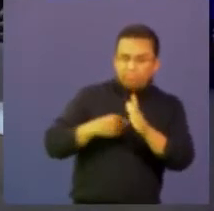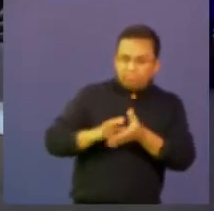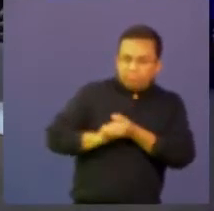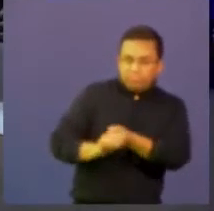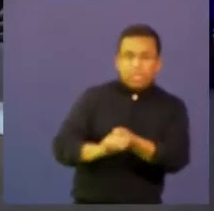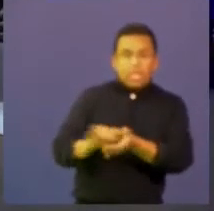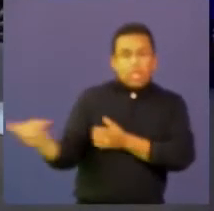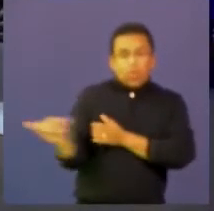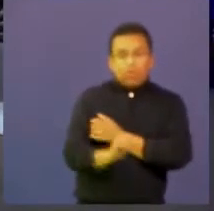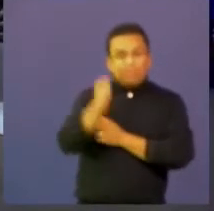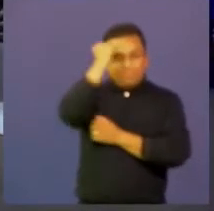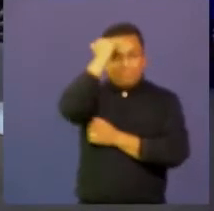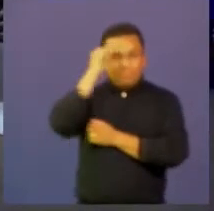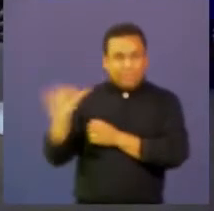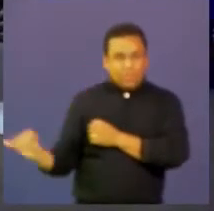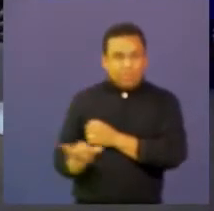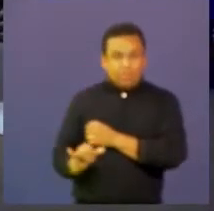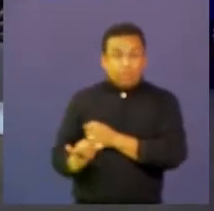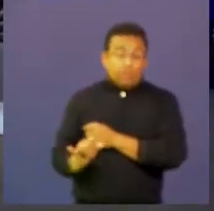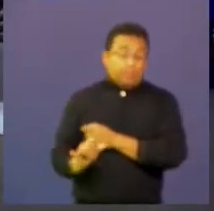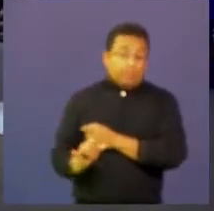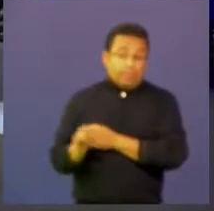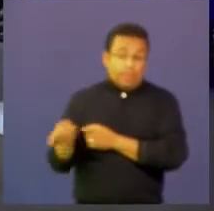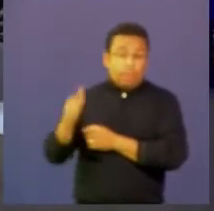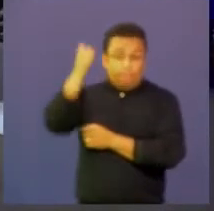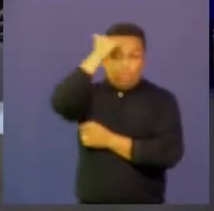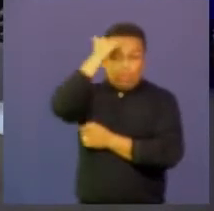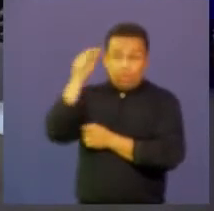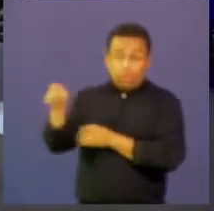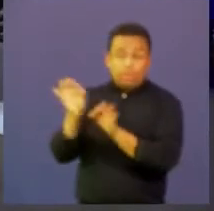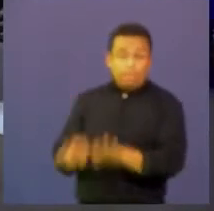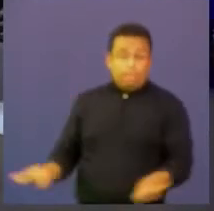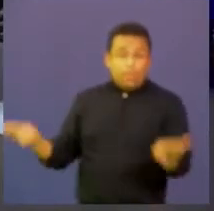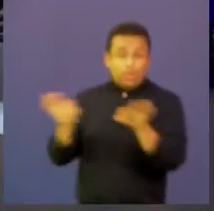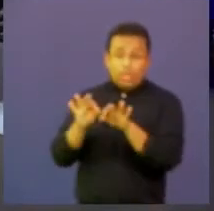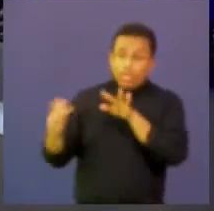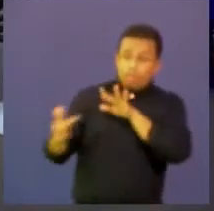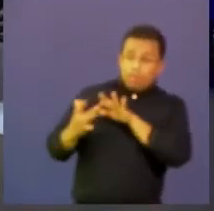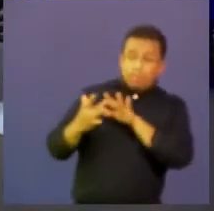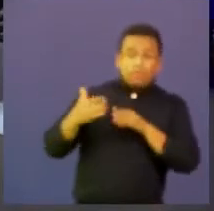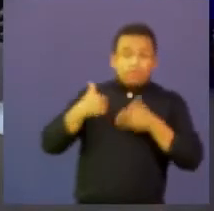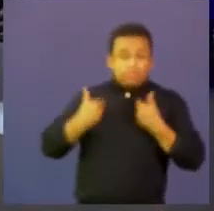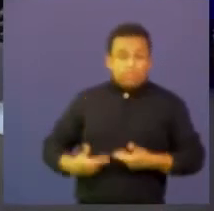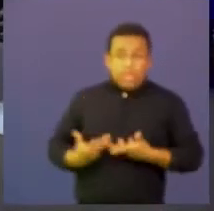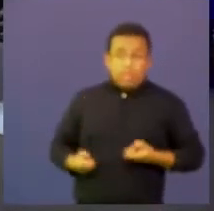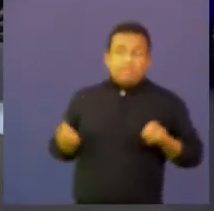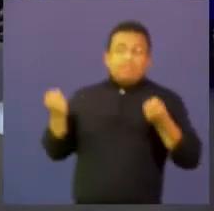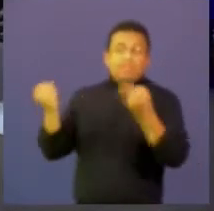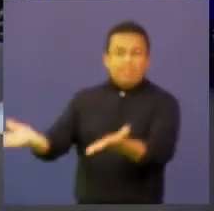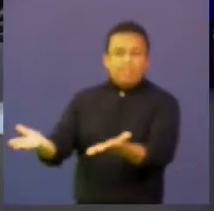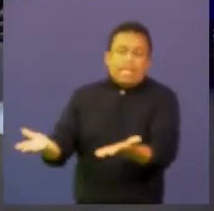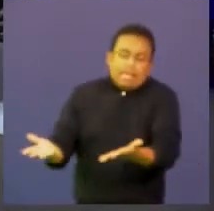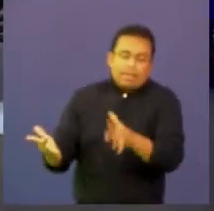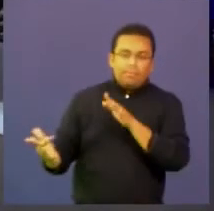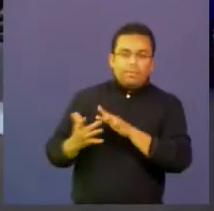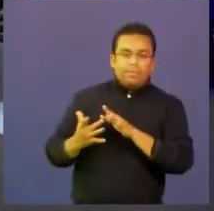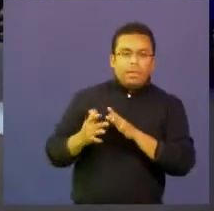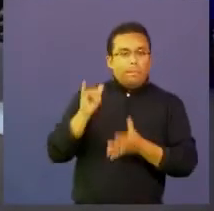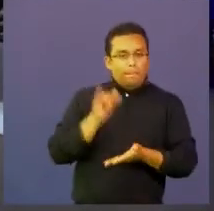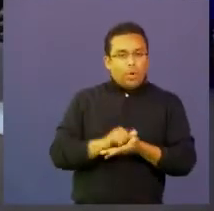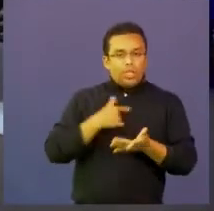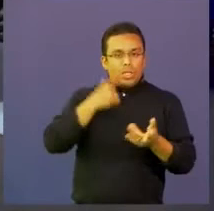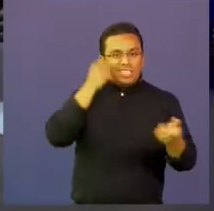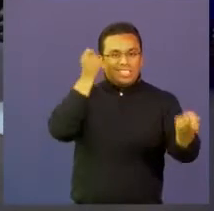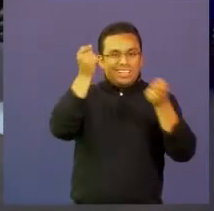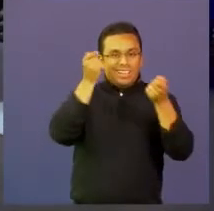con los docentes porque es importante que los docentes estén conectados con lo que nosotros queremos transmitir entonces por medio de esta estrategia nosotros